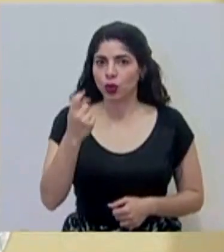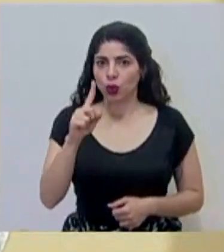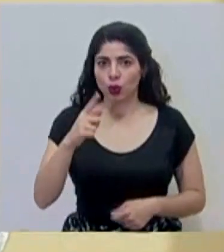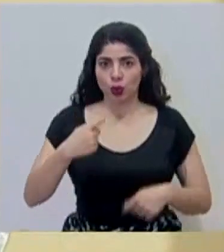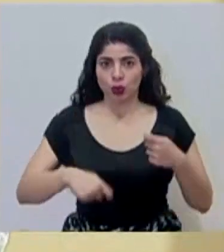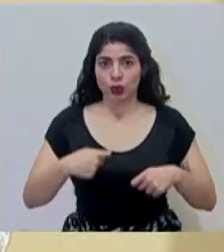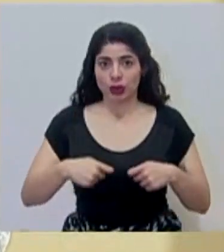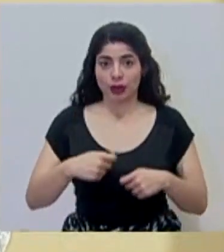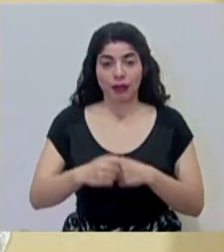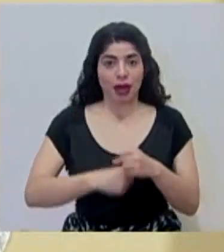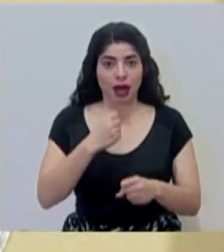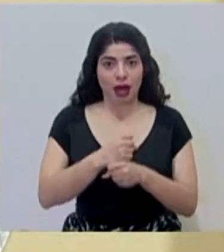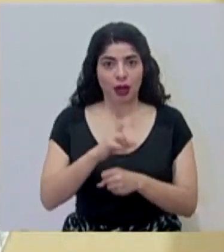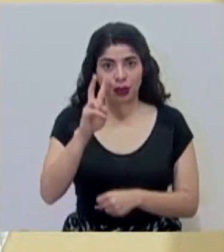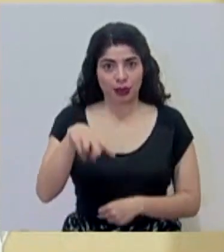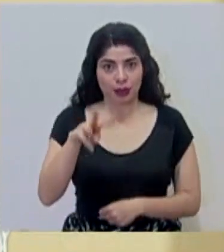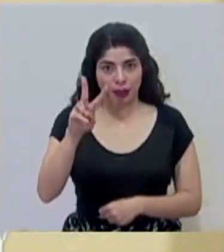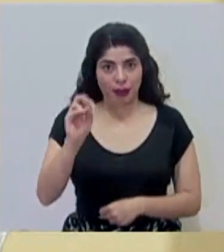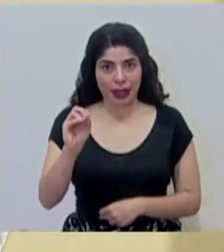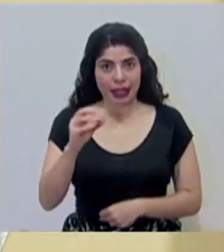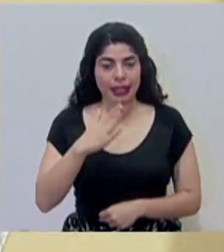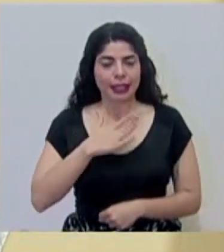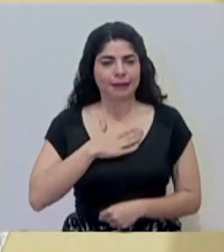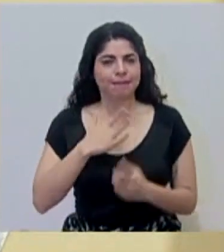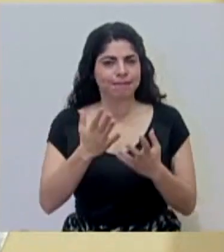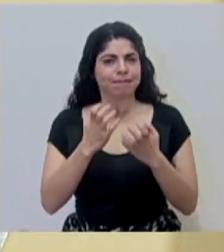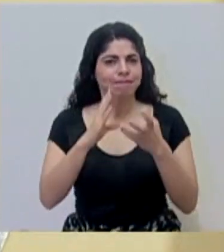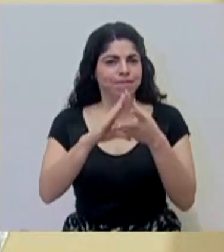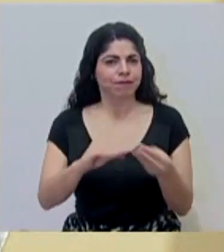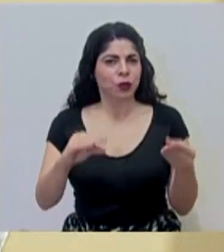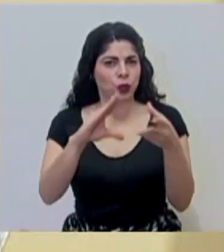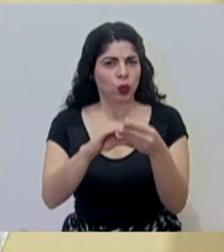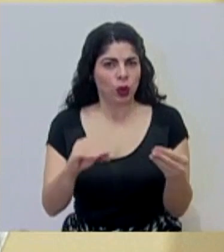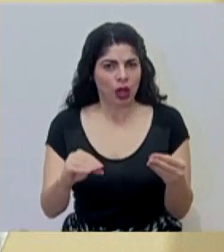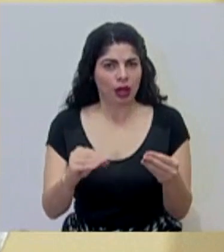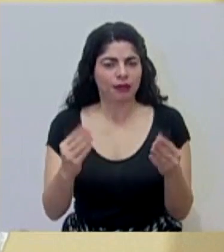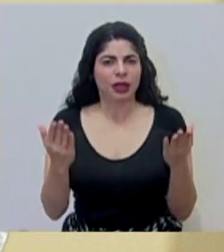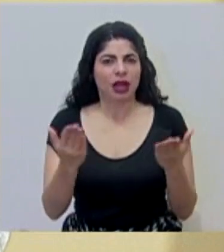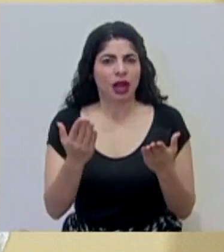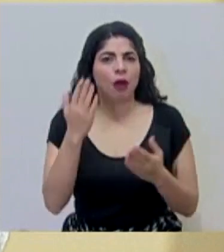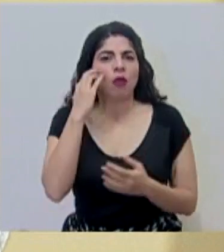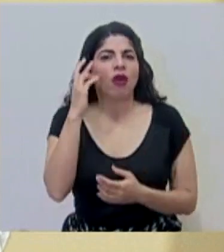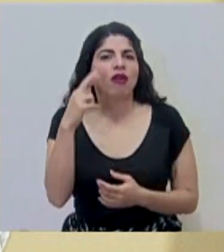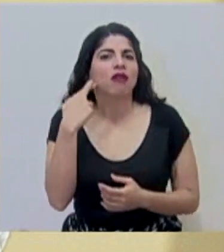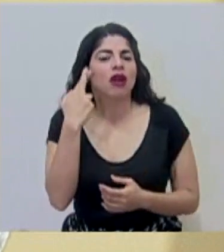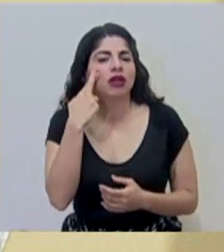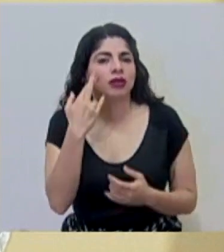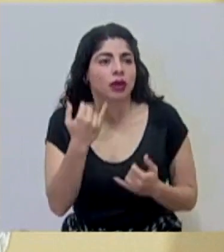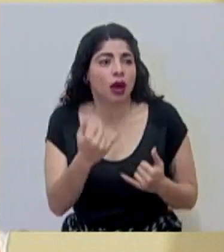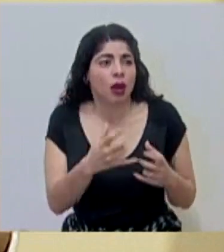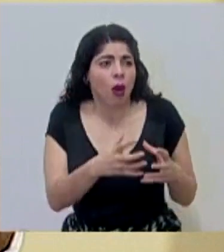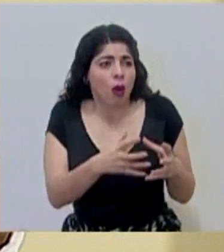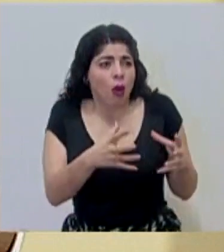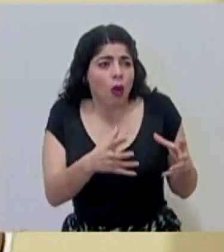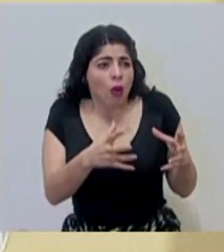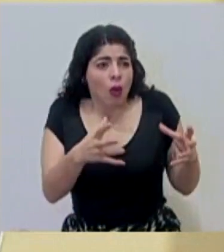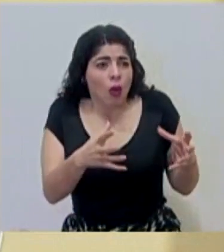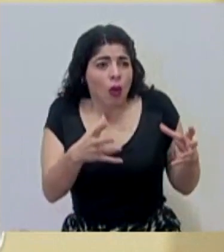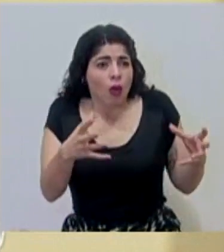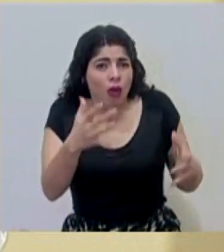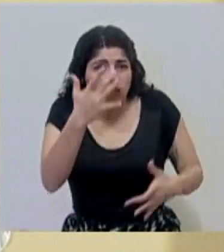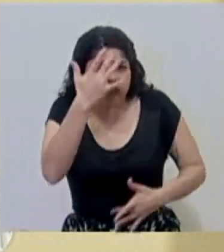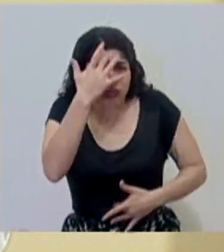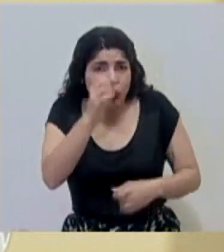de septiembre del 2020, yo quiero contarles a ustedes que debido al aumento en la cantidad de pacientes